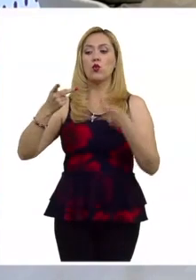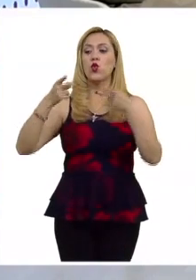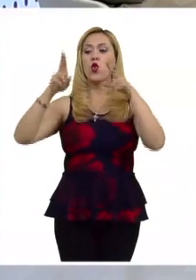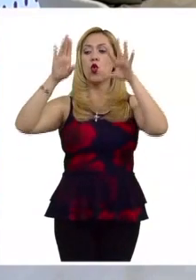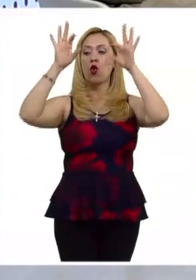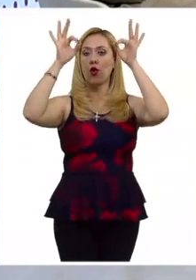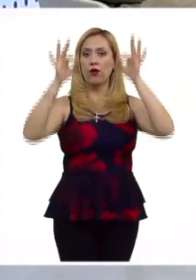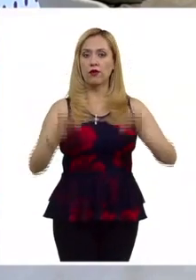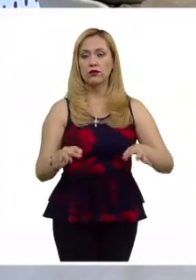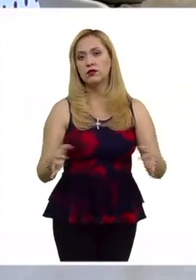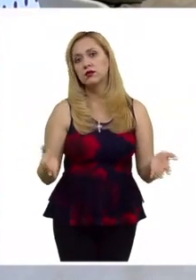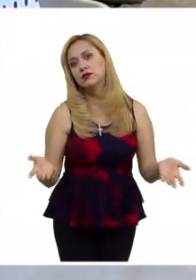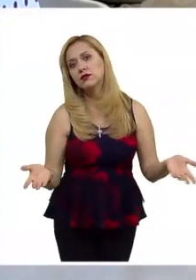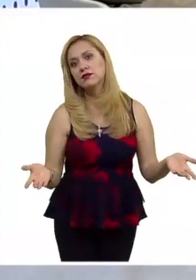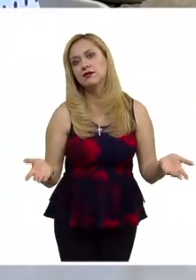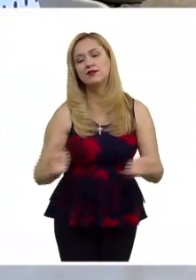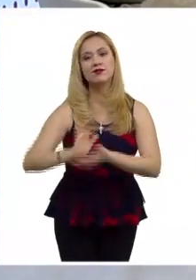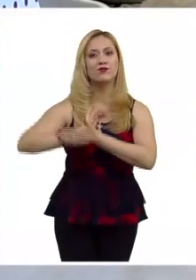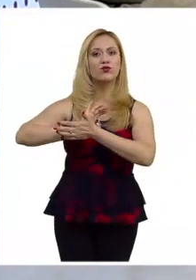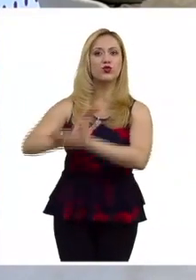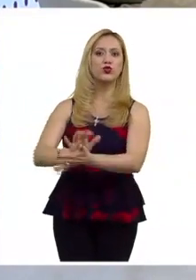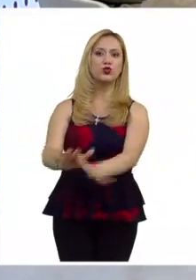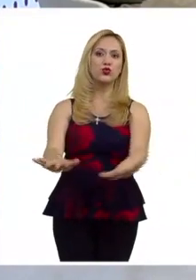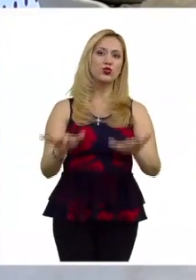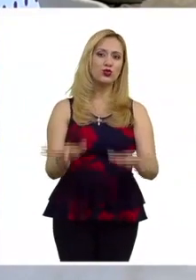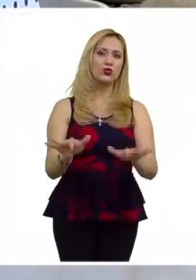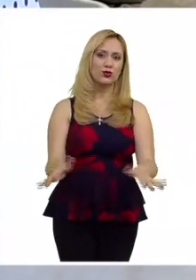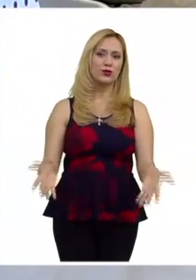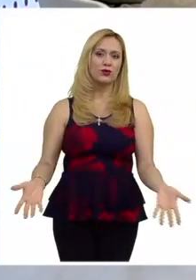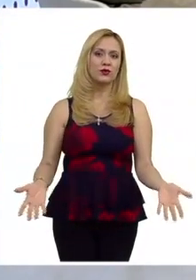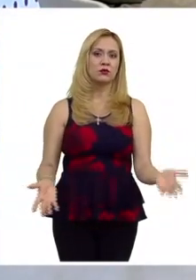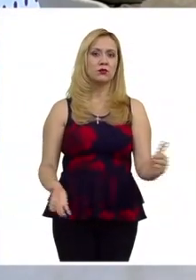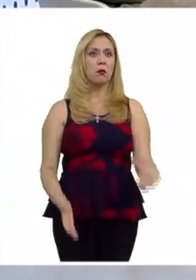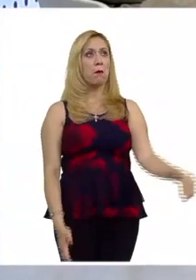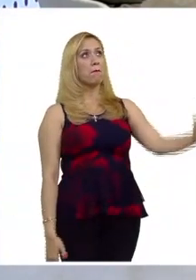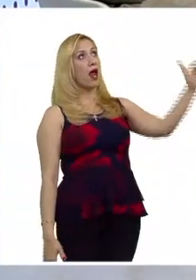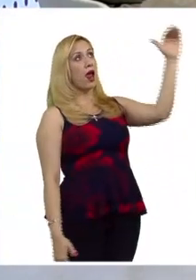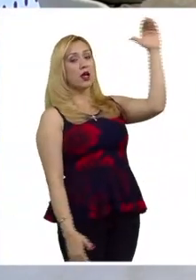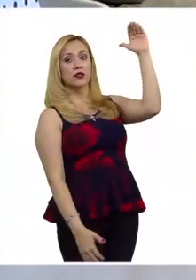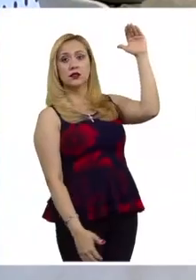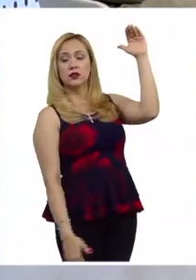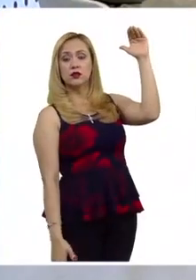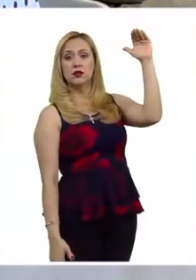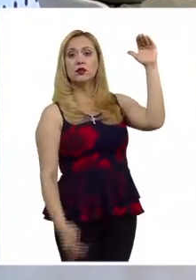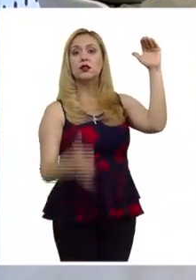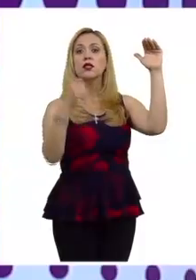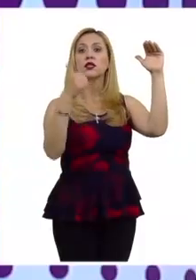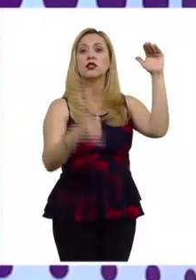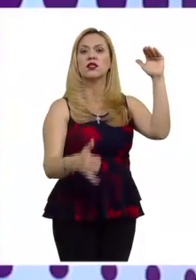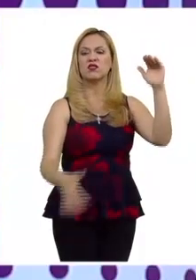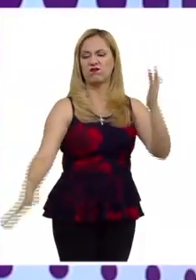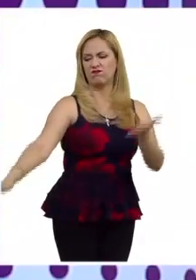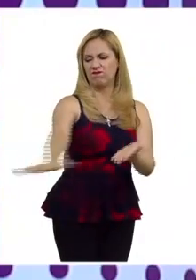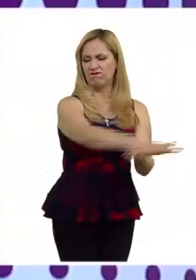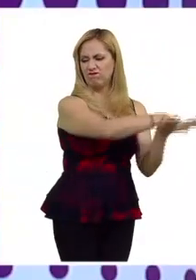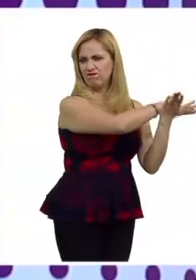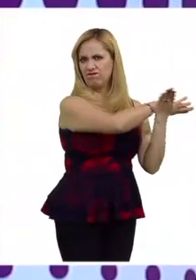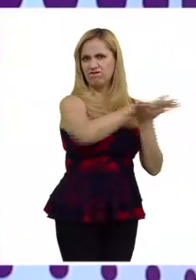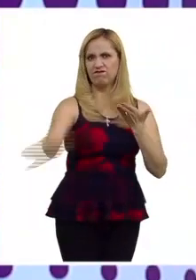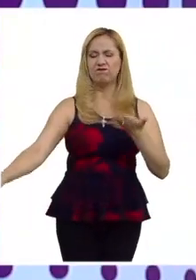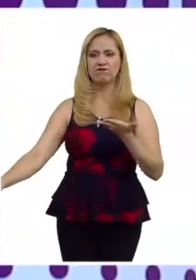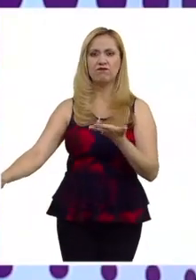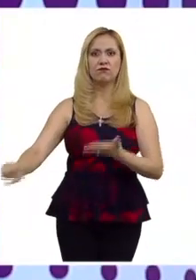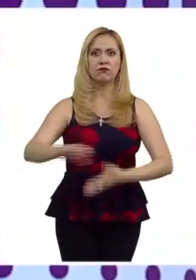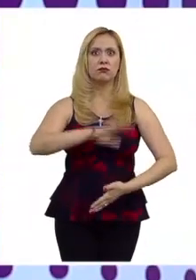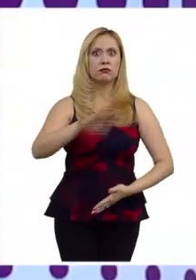tiene un mensaje de superioridad pero no solo de superioridad sino de aniquilación que provocó el